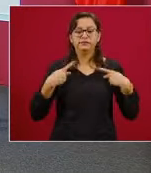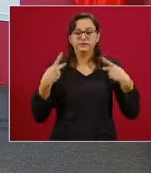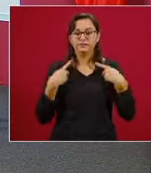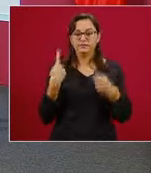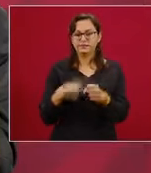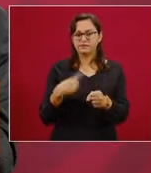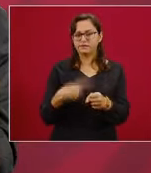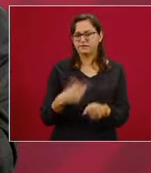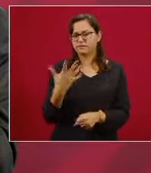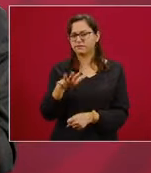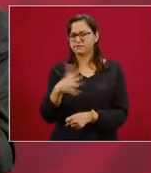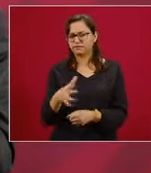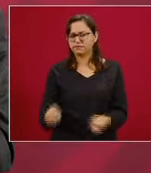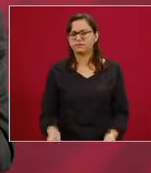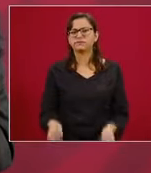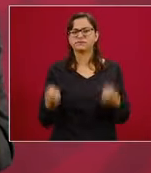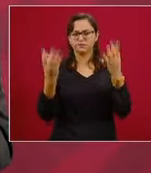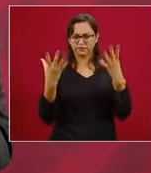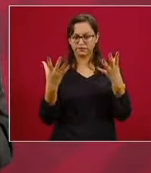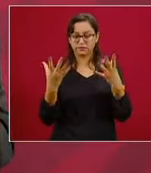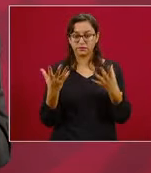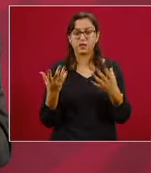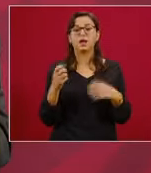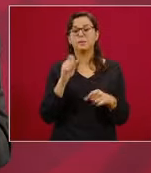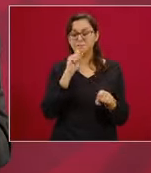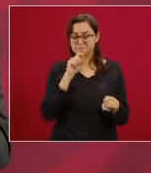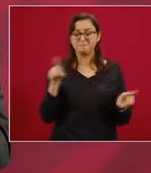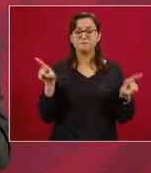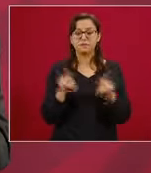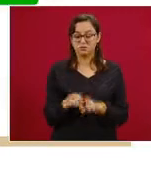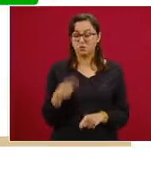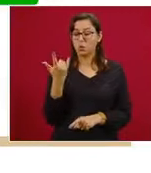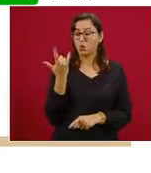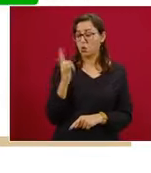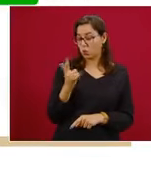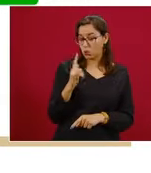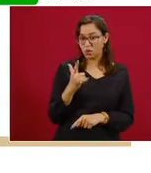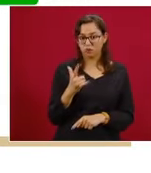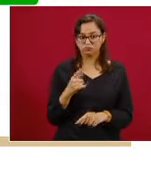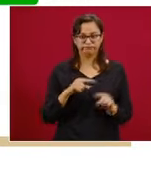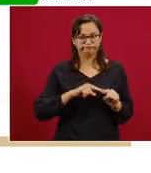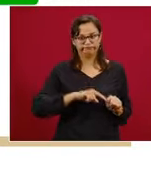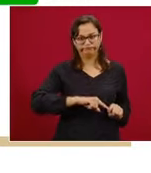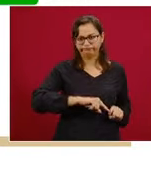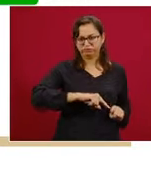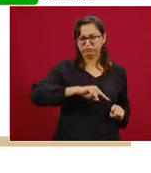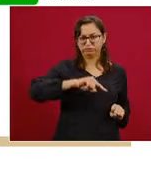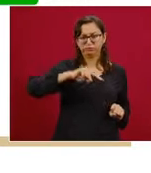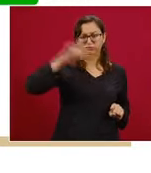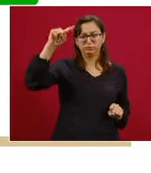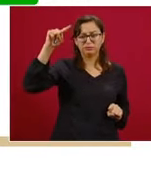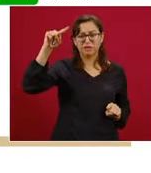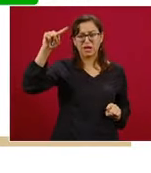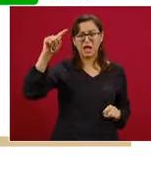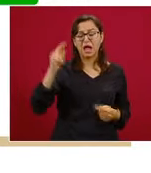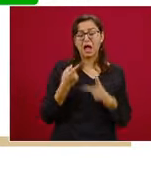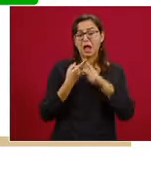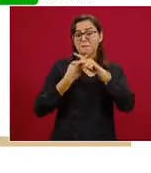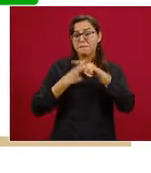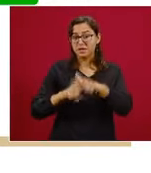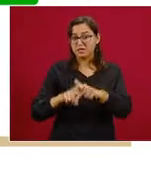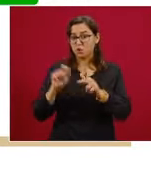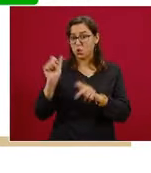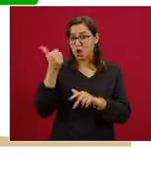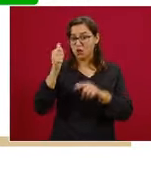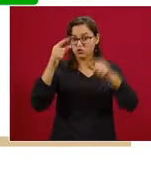De igual manera, llegó a punto máximo en la última semana de julio y a partir del inicio de agosto se encuentra en un